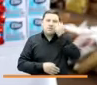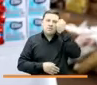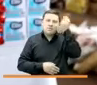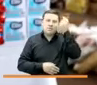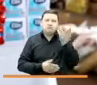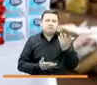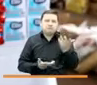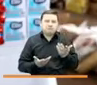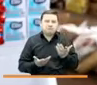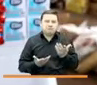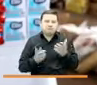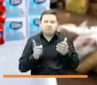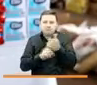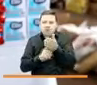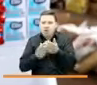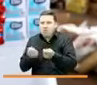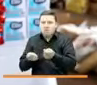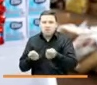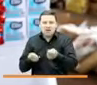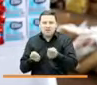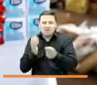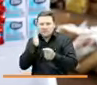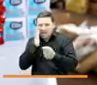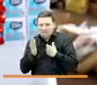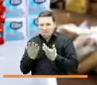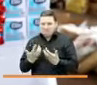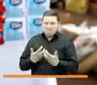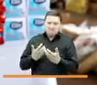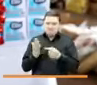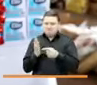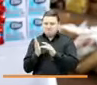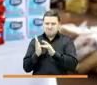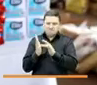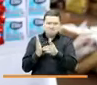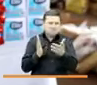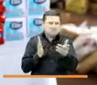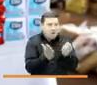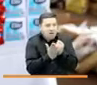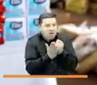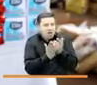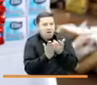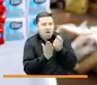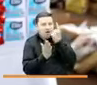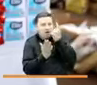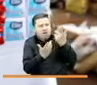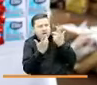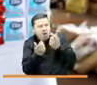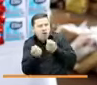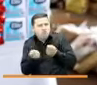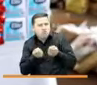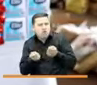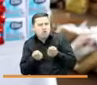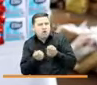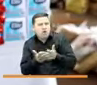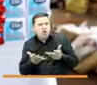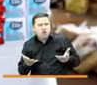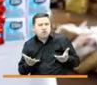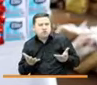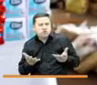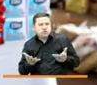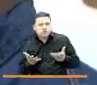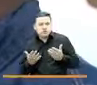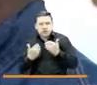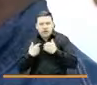mayor estudio para poder manejar un celular, para poder hacer nuestros talleres y sobre todo para enseñarnos a manejar muchas cosas en nuestro